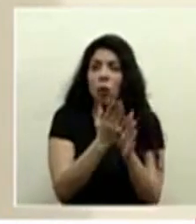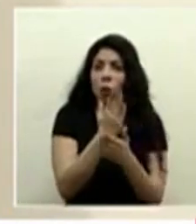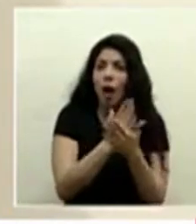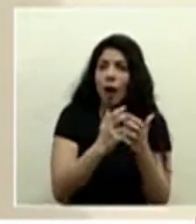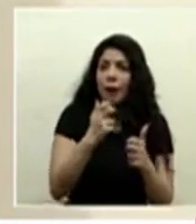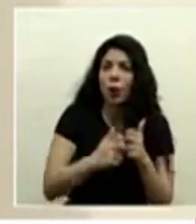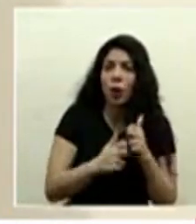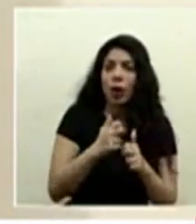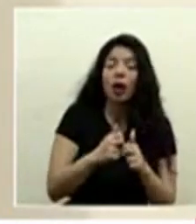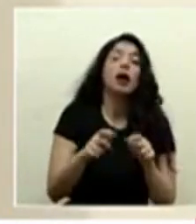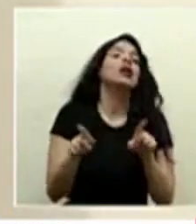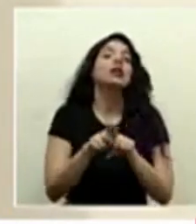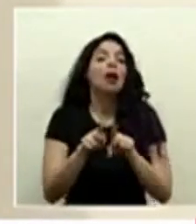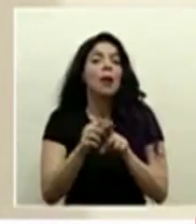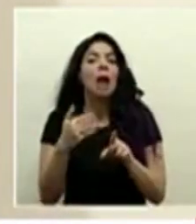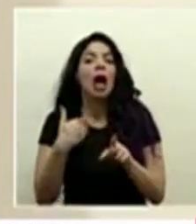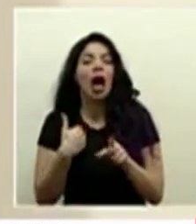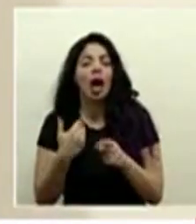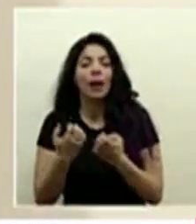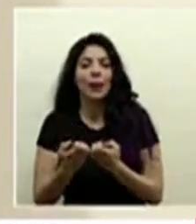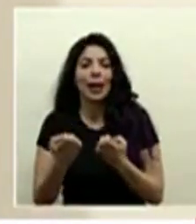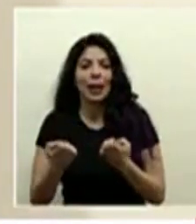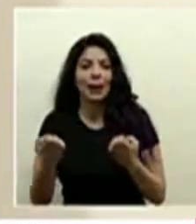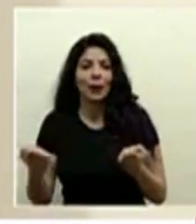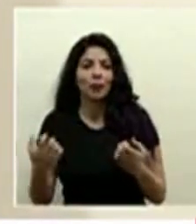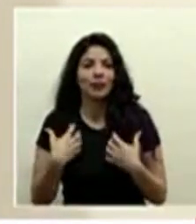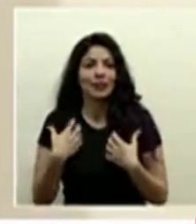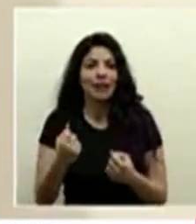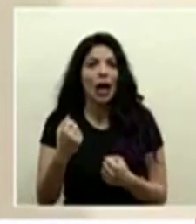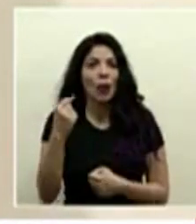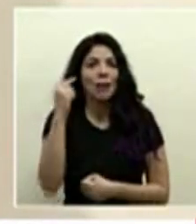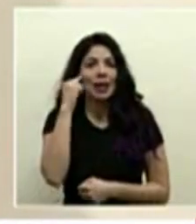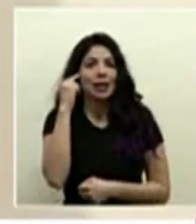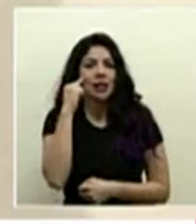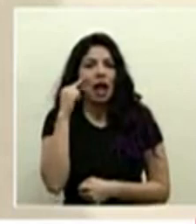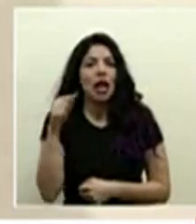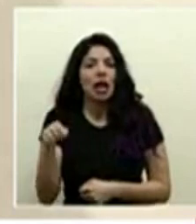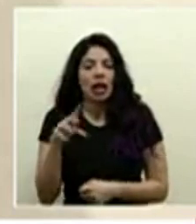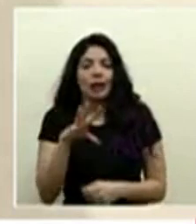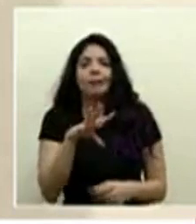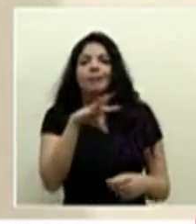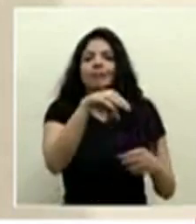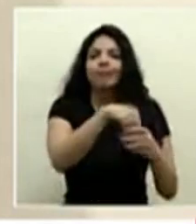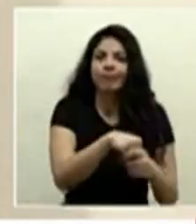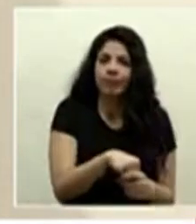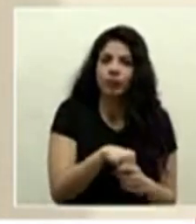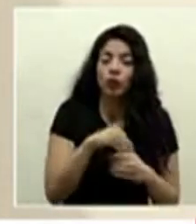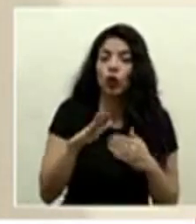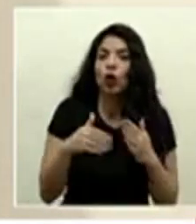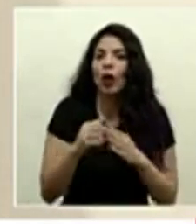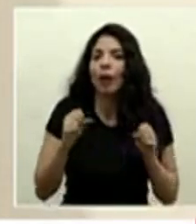también tenemos equipos de salud mental que también están interviniendo en la medida de lo posible en